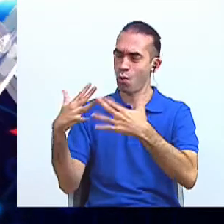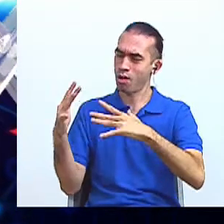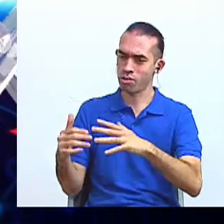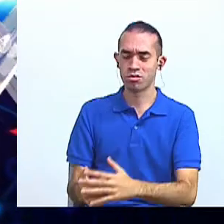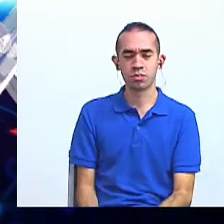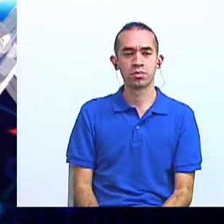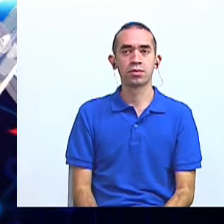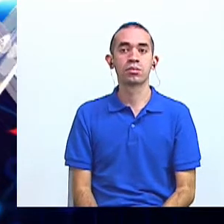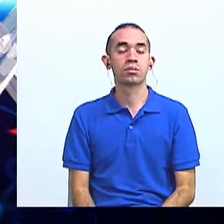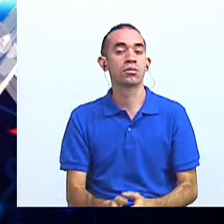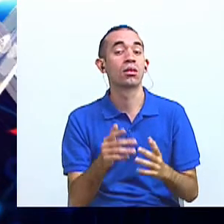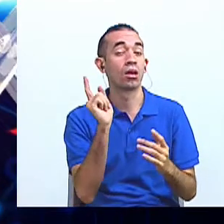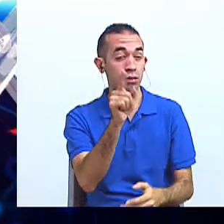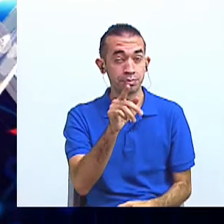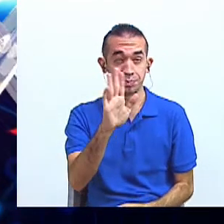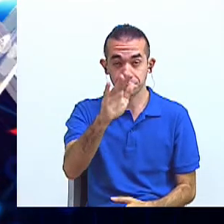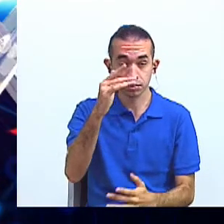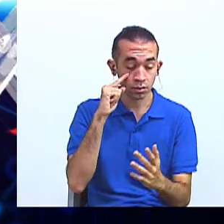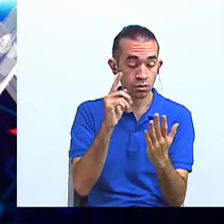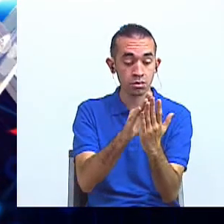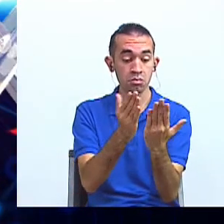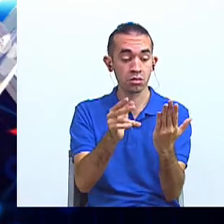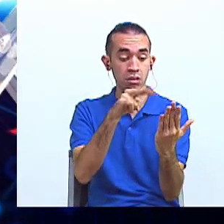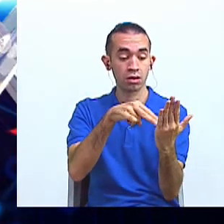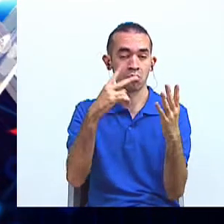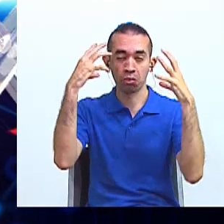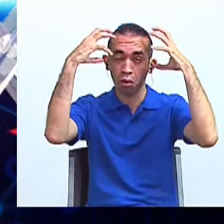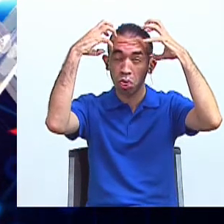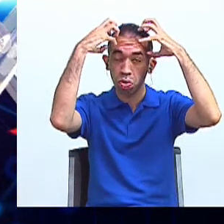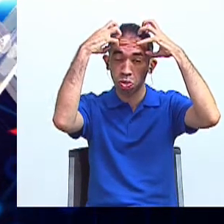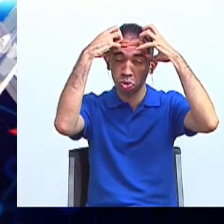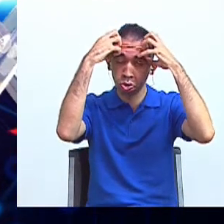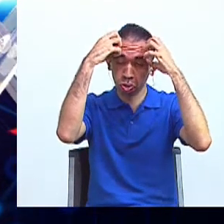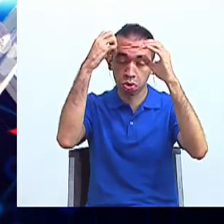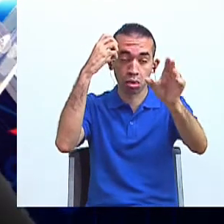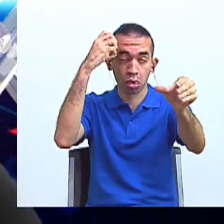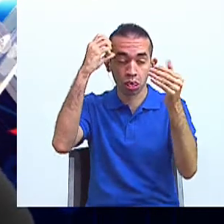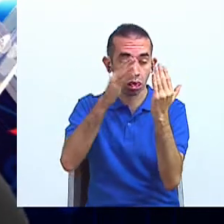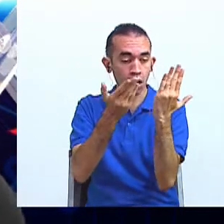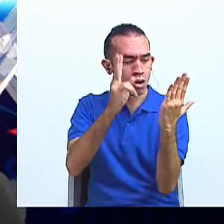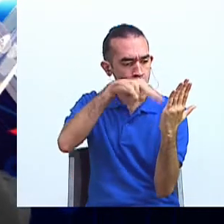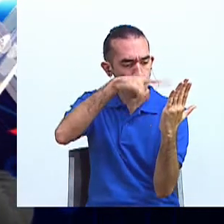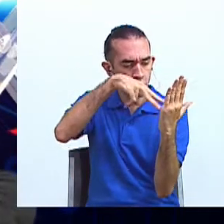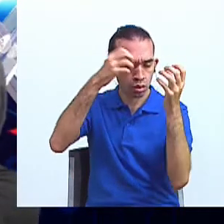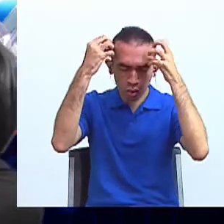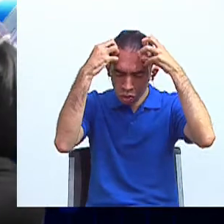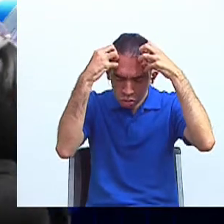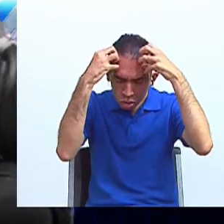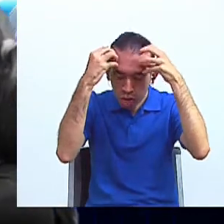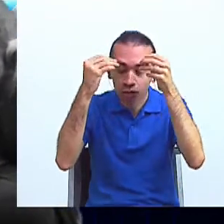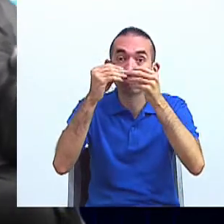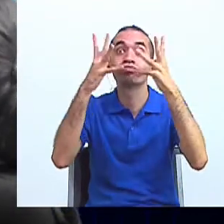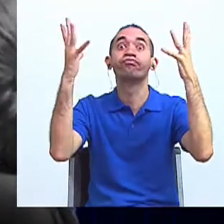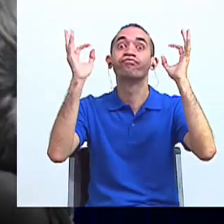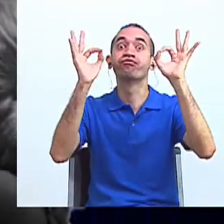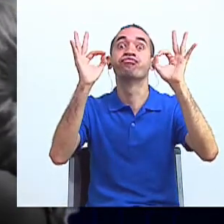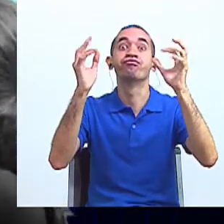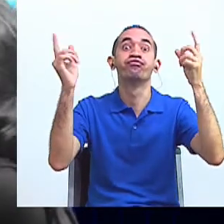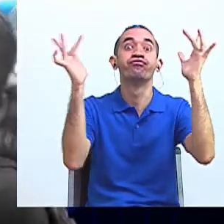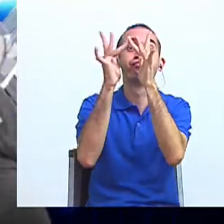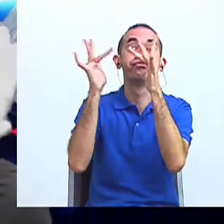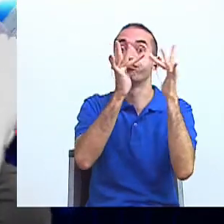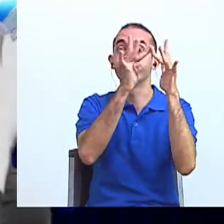La lectura frena el deterioro cognitivo, estimula la actividad cerebral, fortalece las conexiones